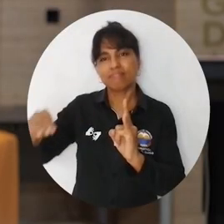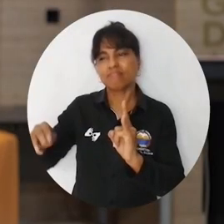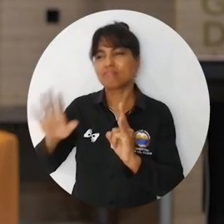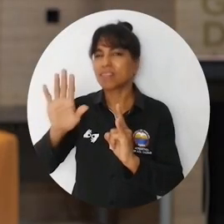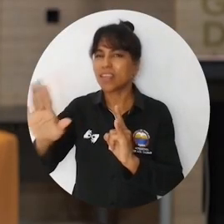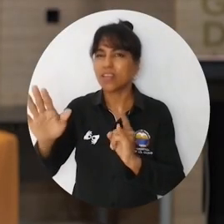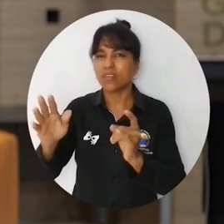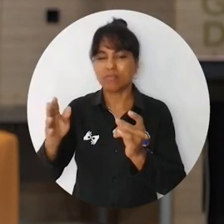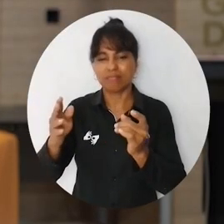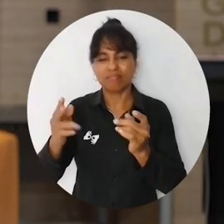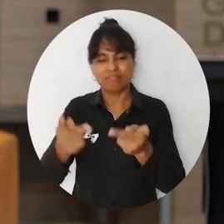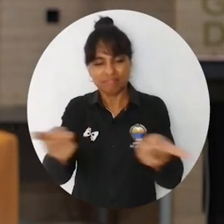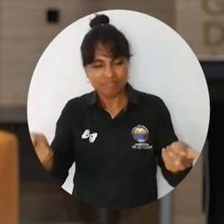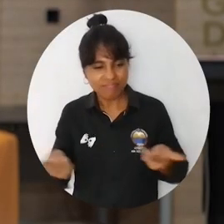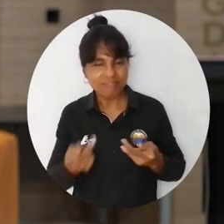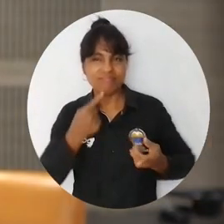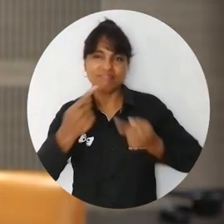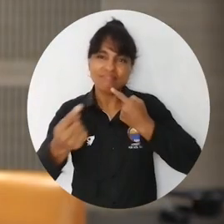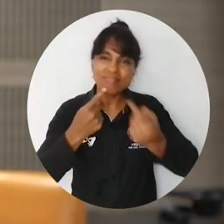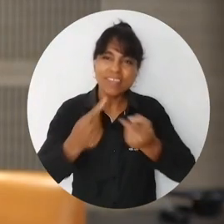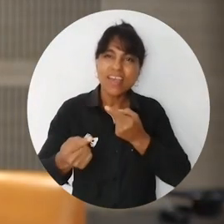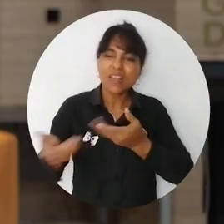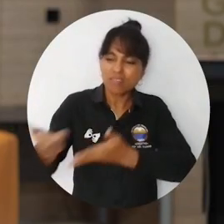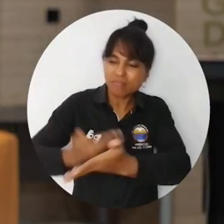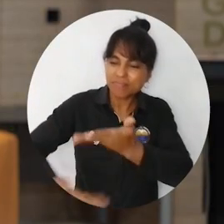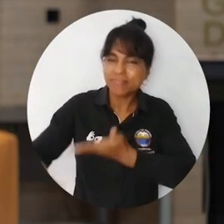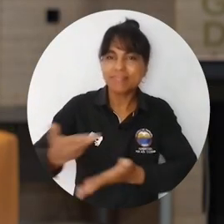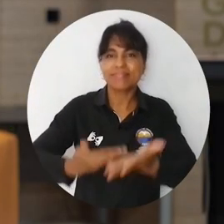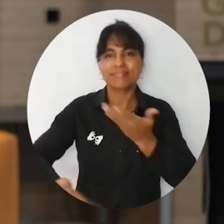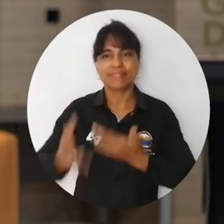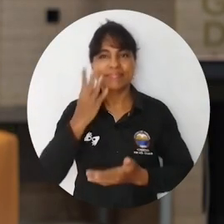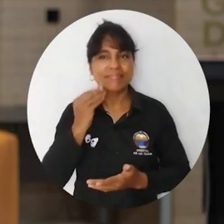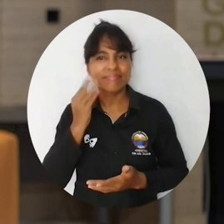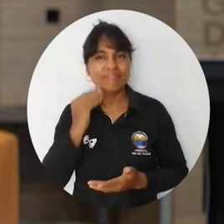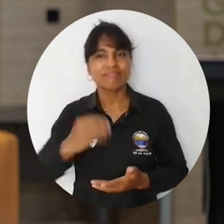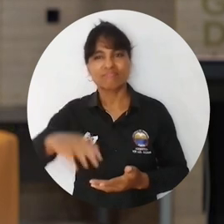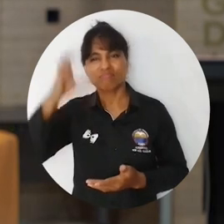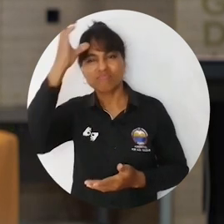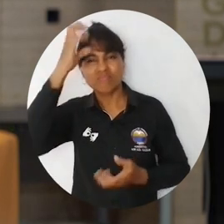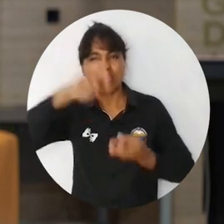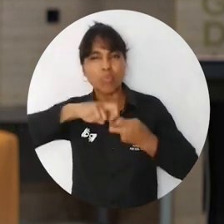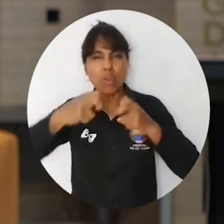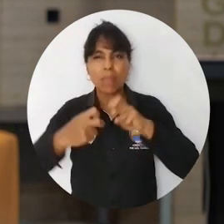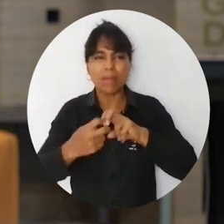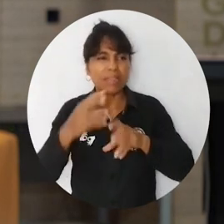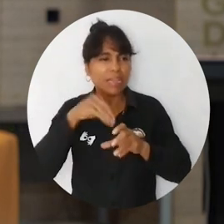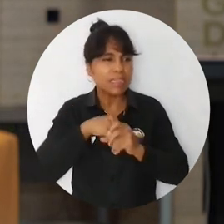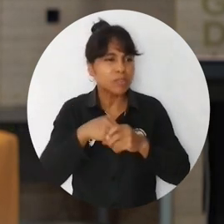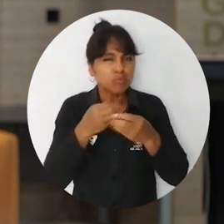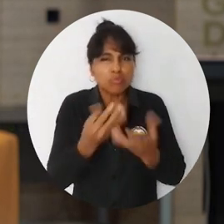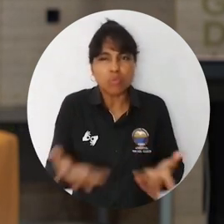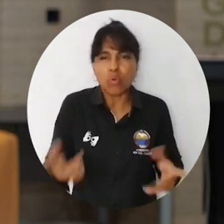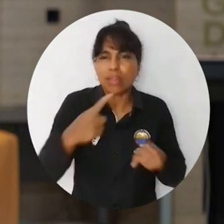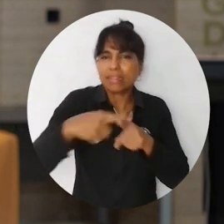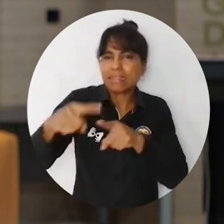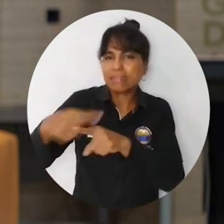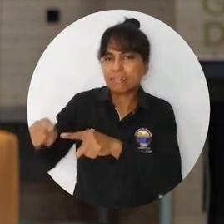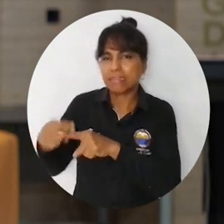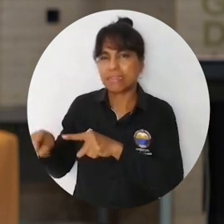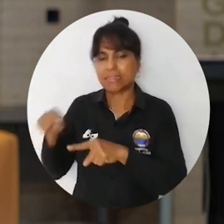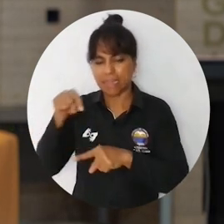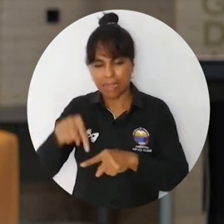Magdalena por este gran escenario para compartir su experiencia y conocimiento y las problemáticas